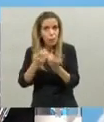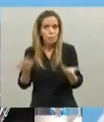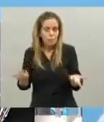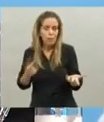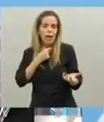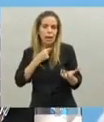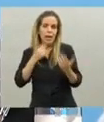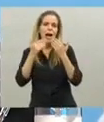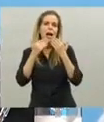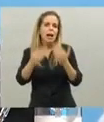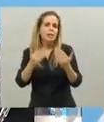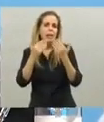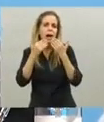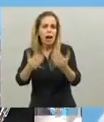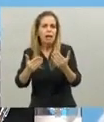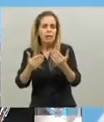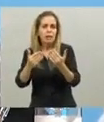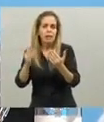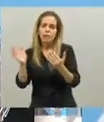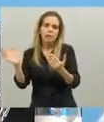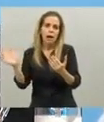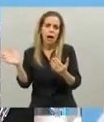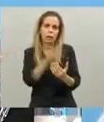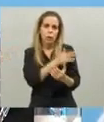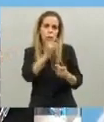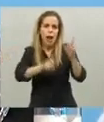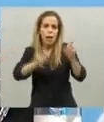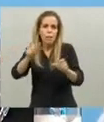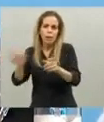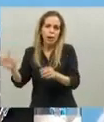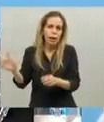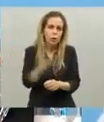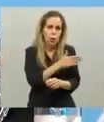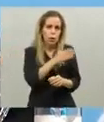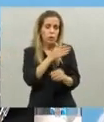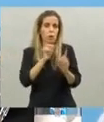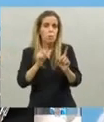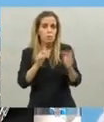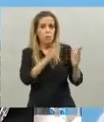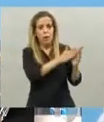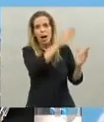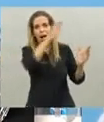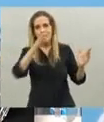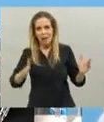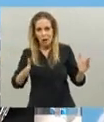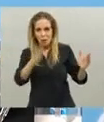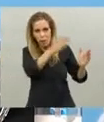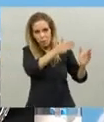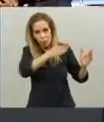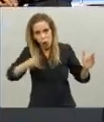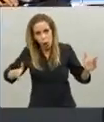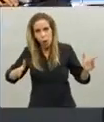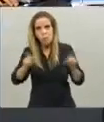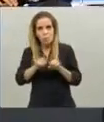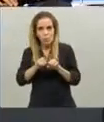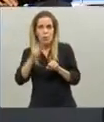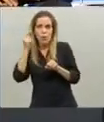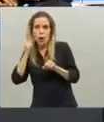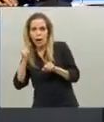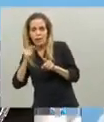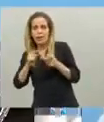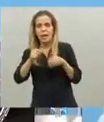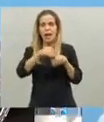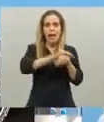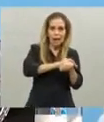las gracias a todos por lo que hemos podido hacer hasta aquí y como bien dijo Axel como bien dijo Horacio